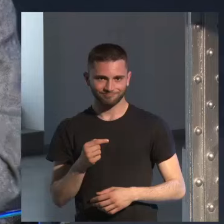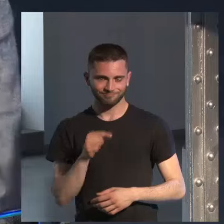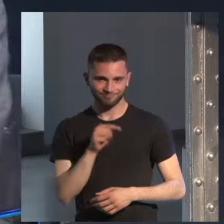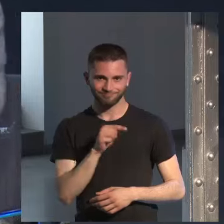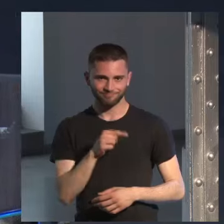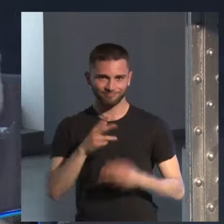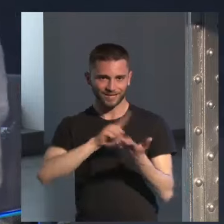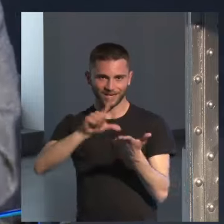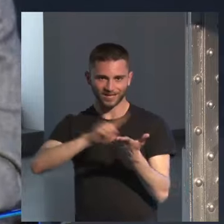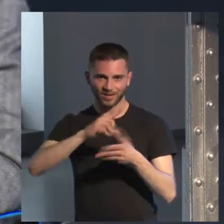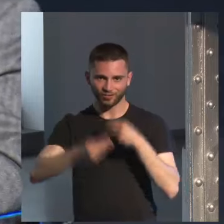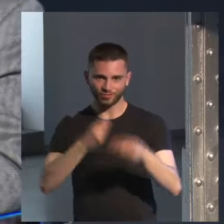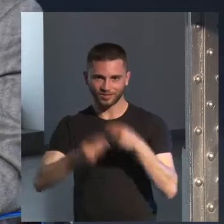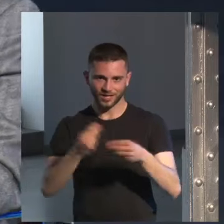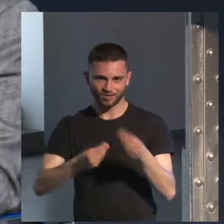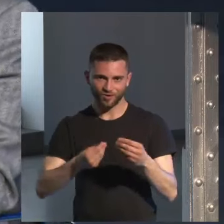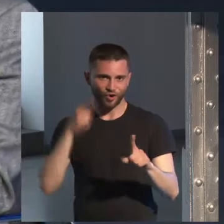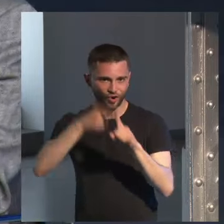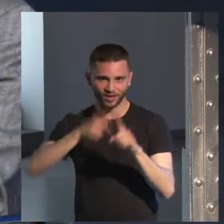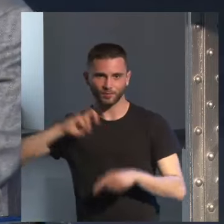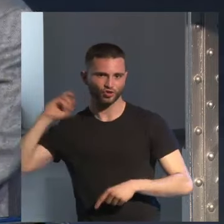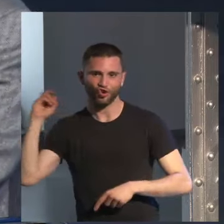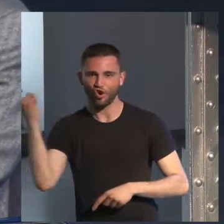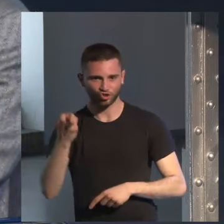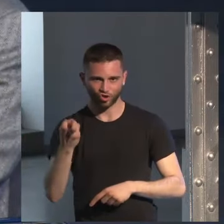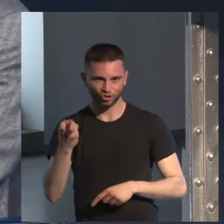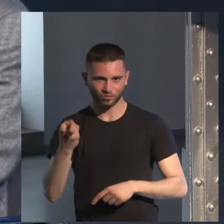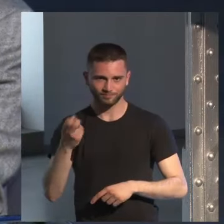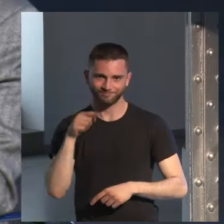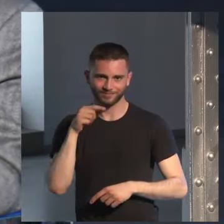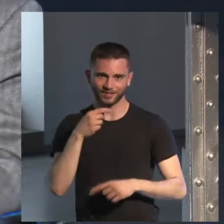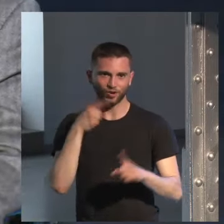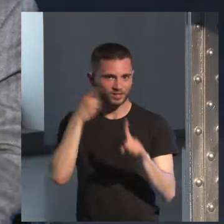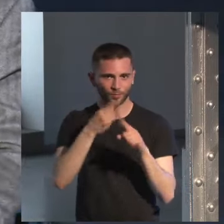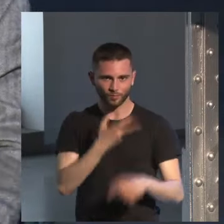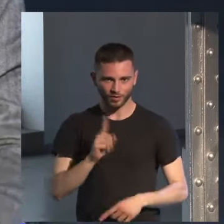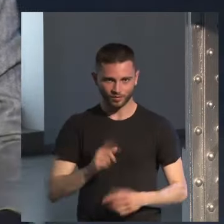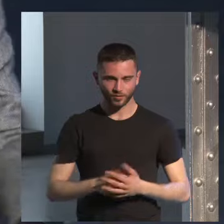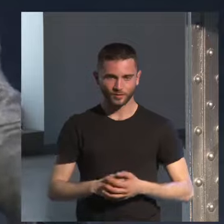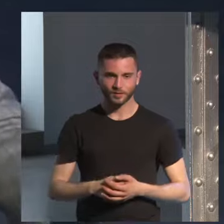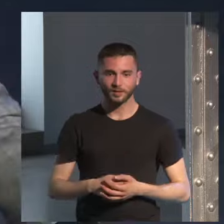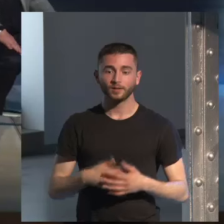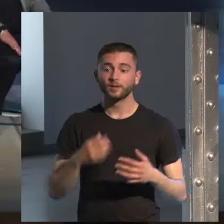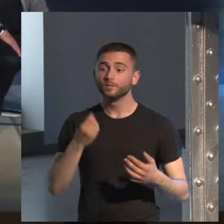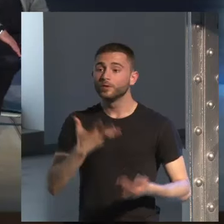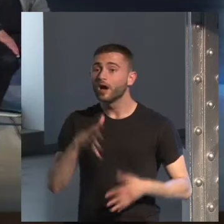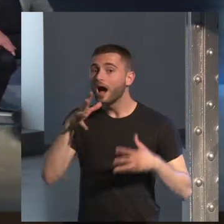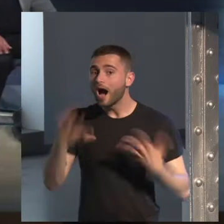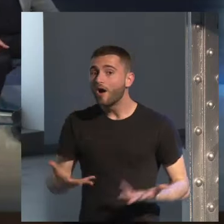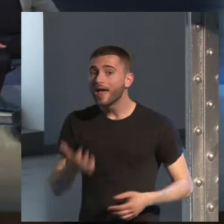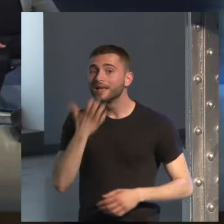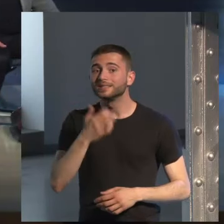literatura con otros fines llevamos más de una hora les toca también a ustedes ahora si les apetece